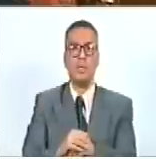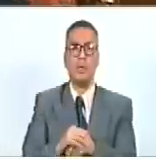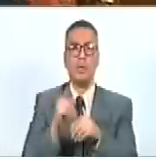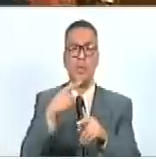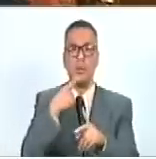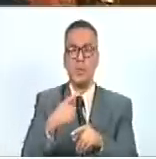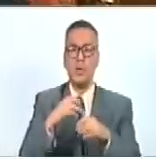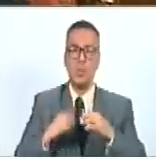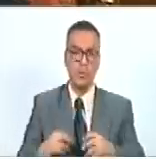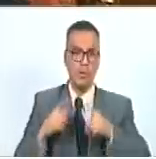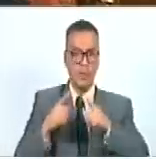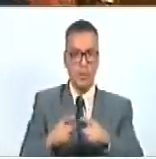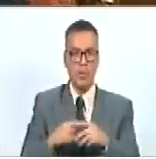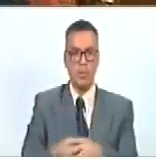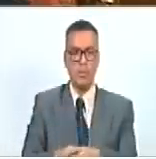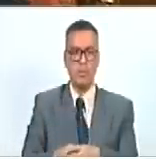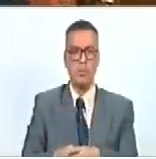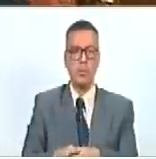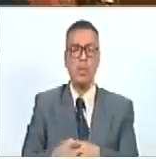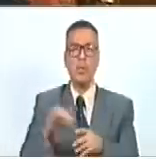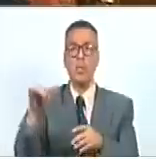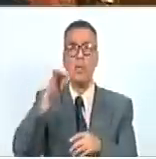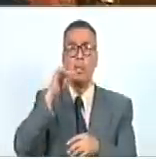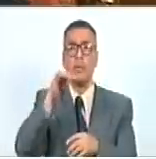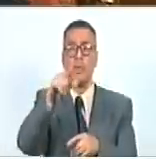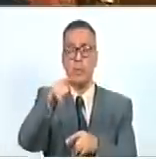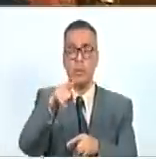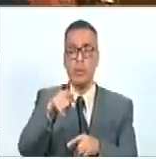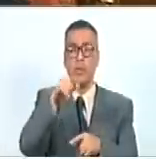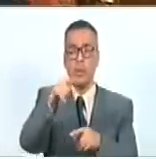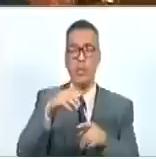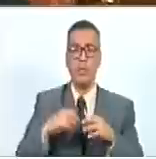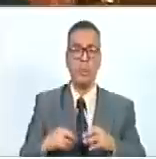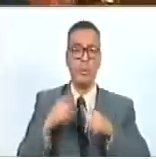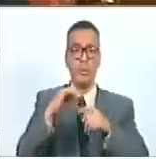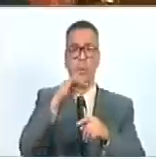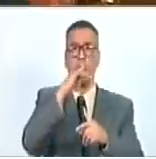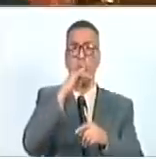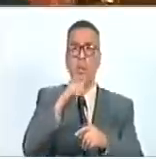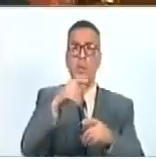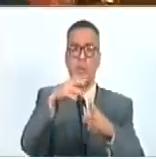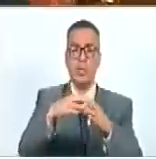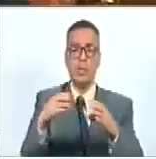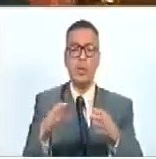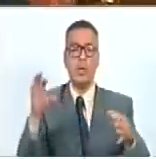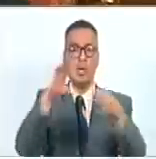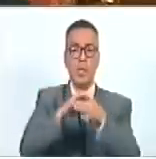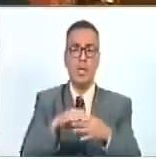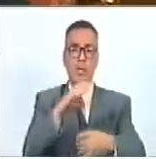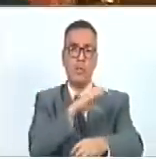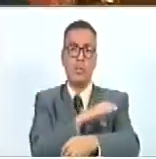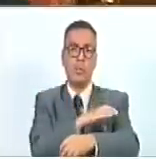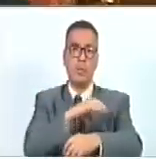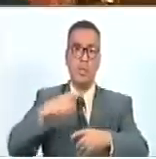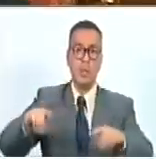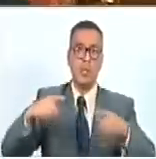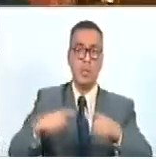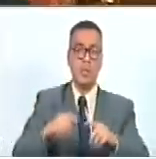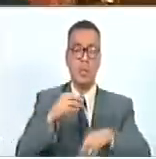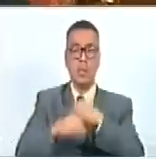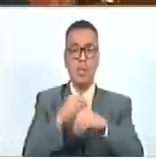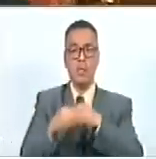propicia la ocasión para informar por medio de la presente que la fracción de la Alianza Democrática, dando